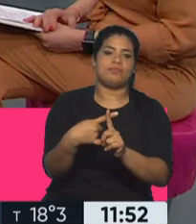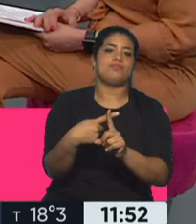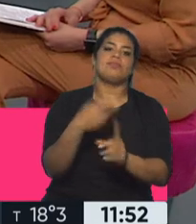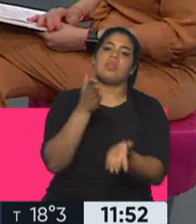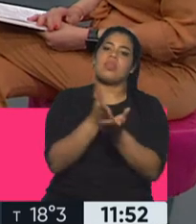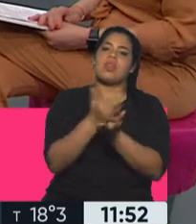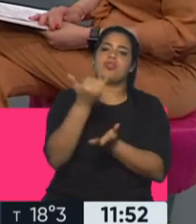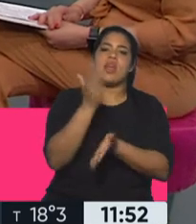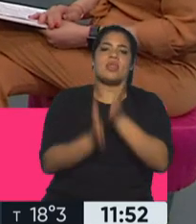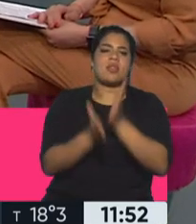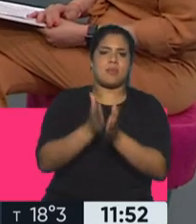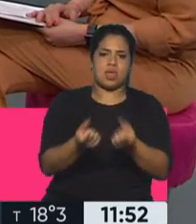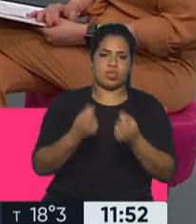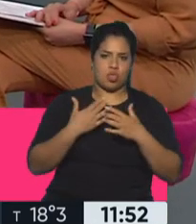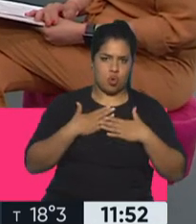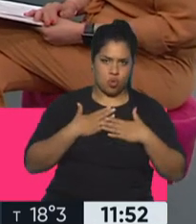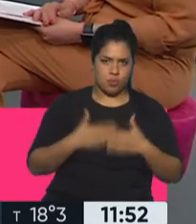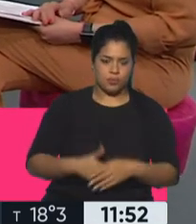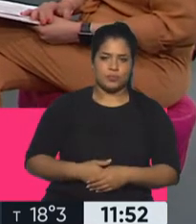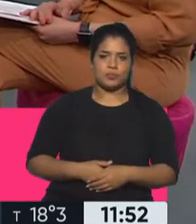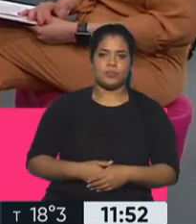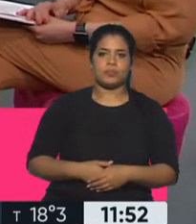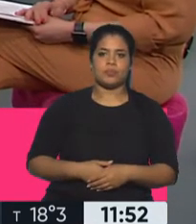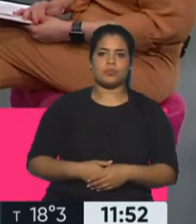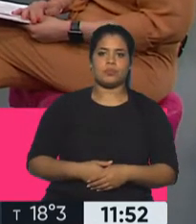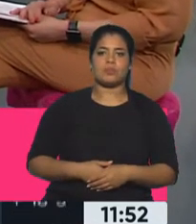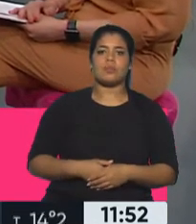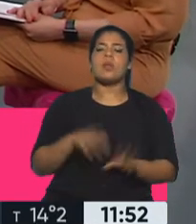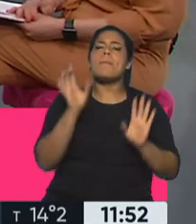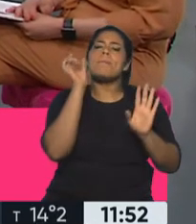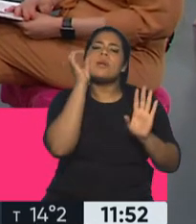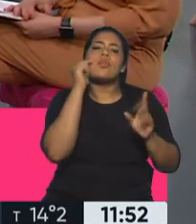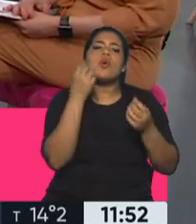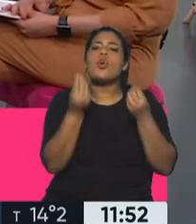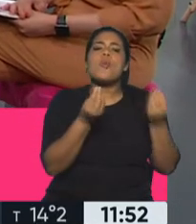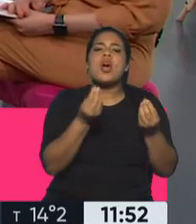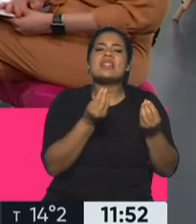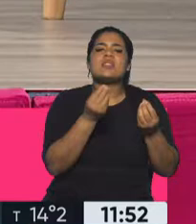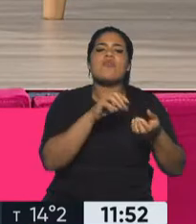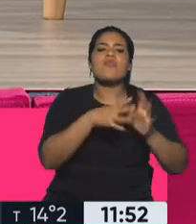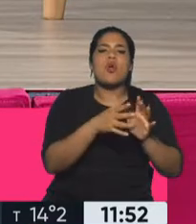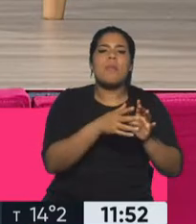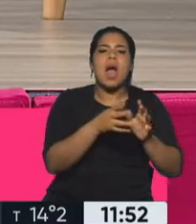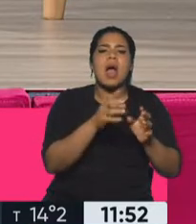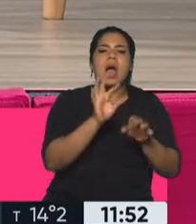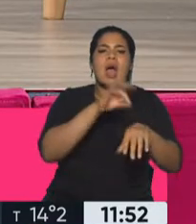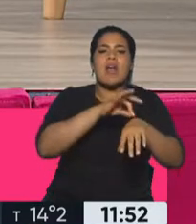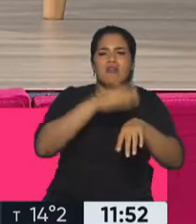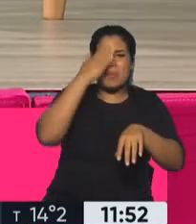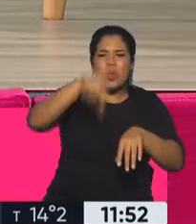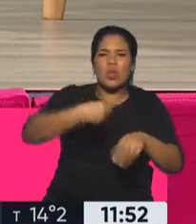tratamiento que corresponda. Claro, exactamente. Como decían, que el contagio, perdón, viene por las heces, por la caca del bicho, digamos.